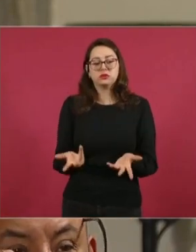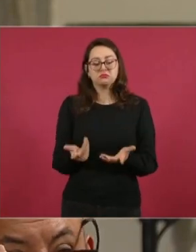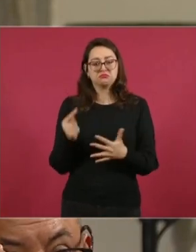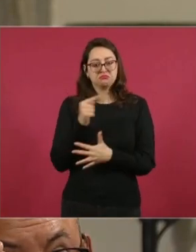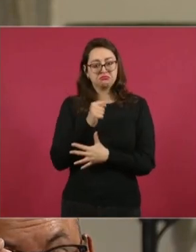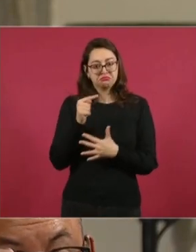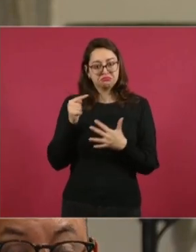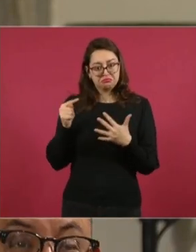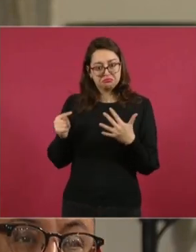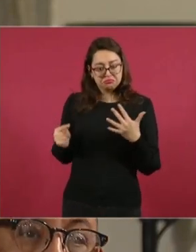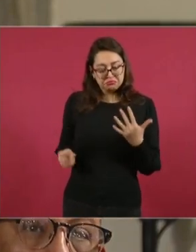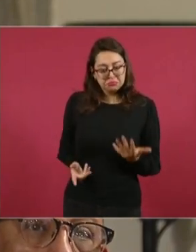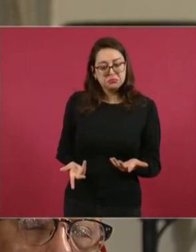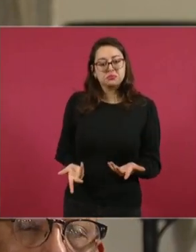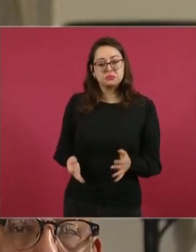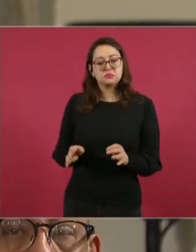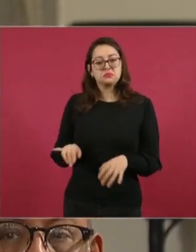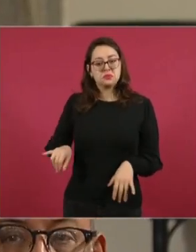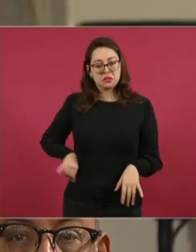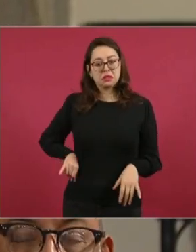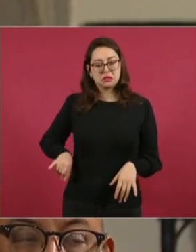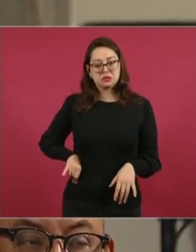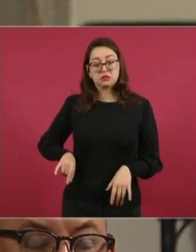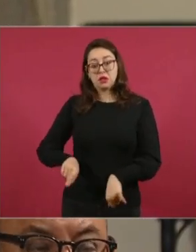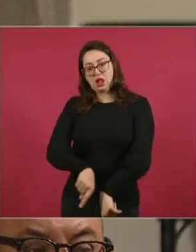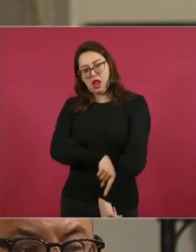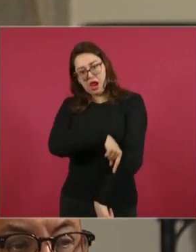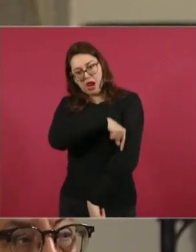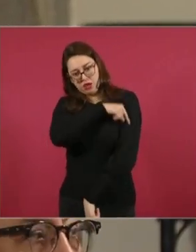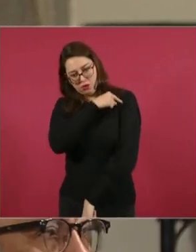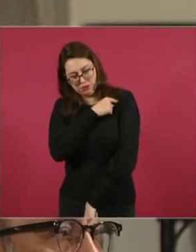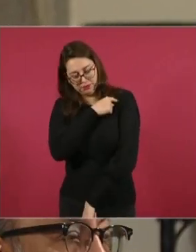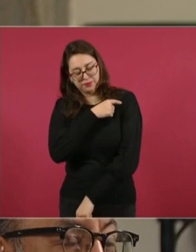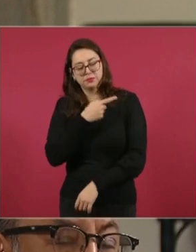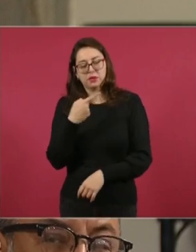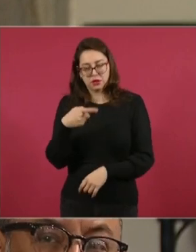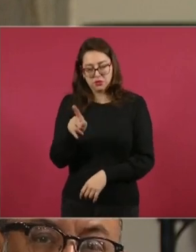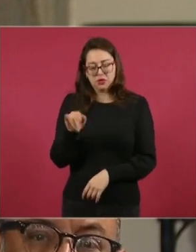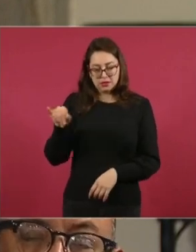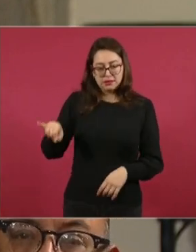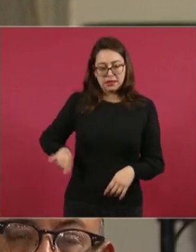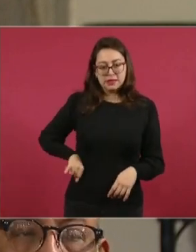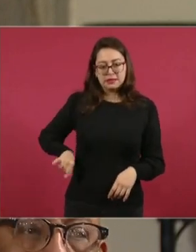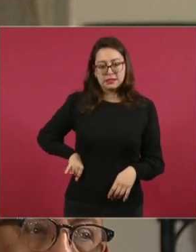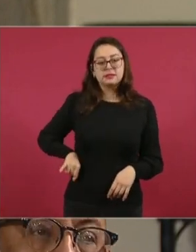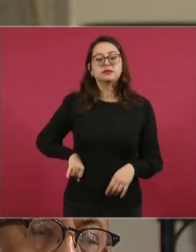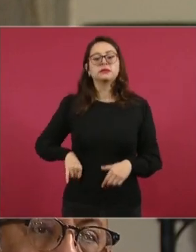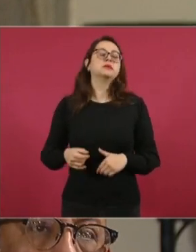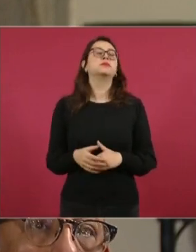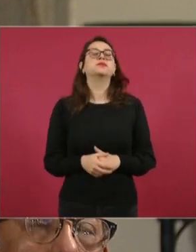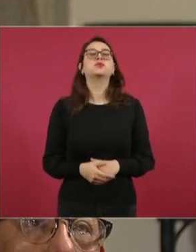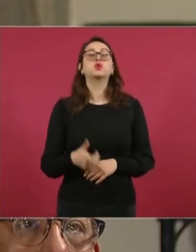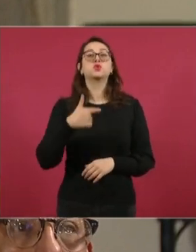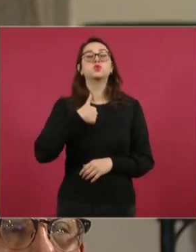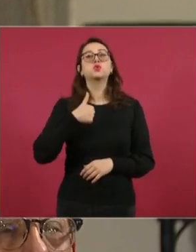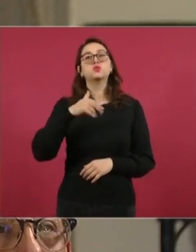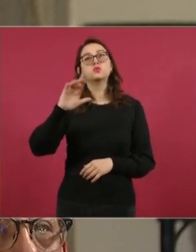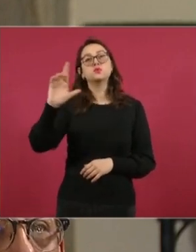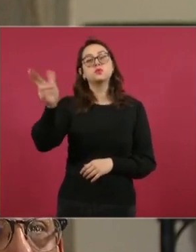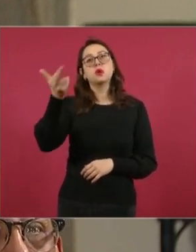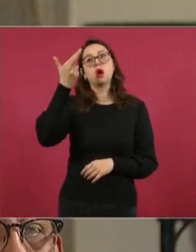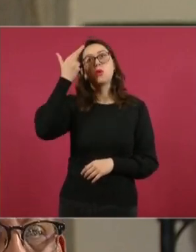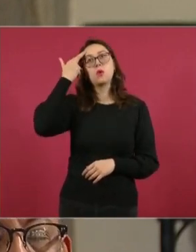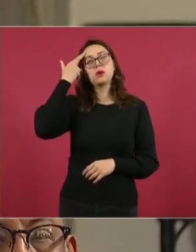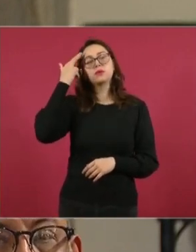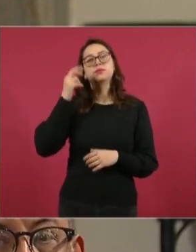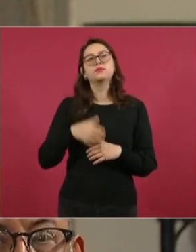me tomaría mucho aquí hacer un recuento. Yo recuerdo que hace un par de años usted planteó que